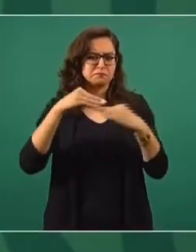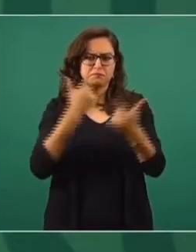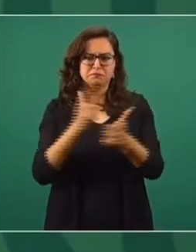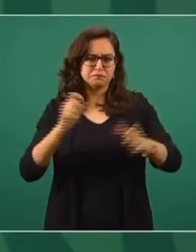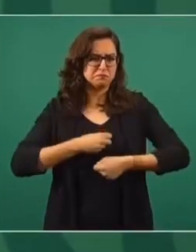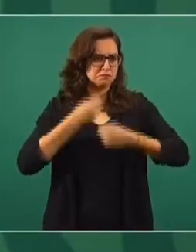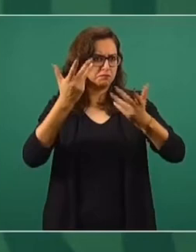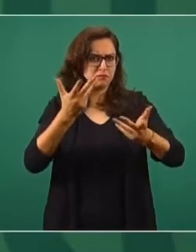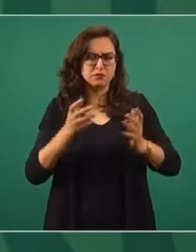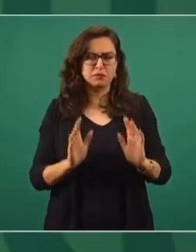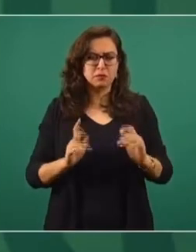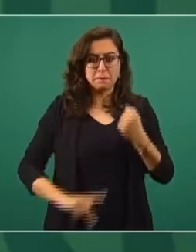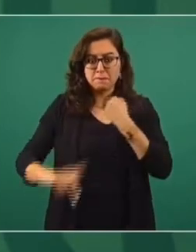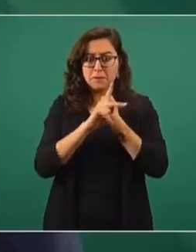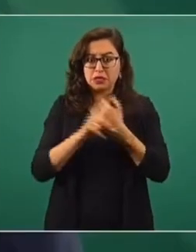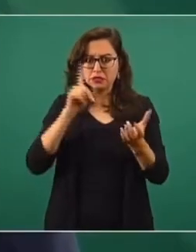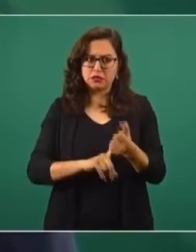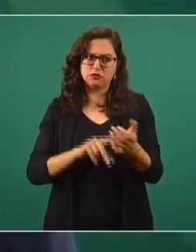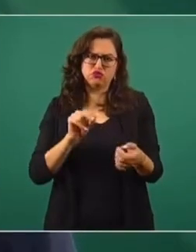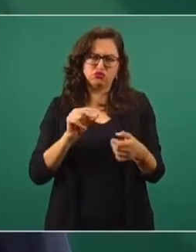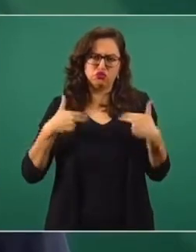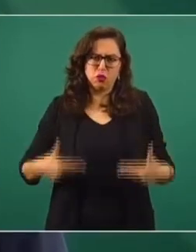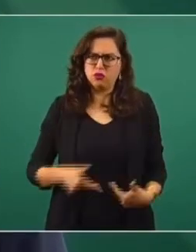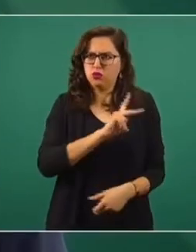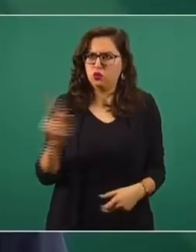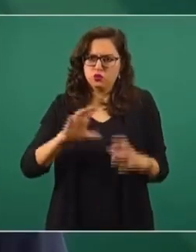no solo en un país, sino en su principio universal.